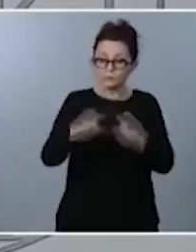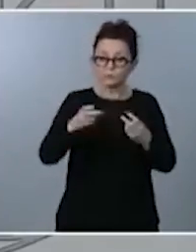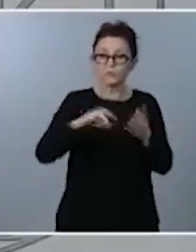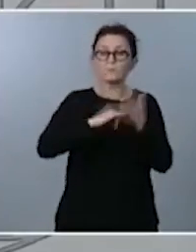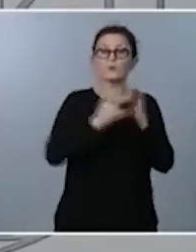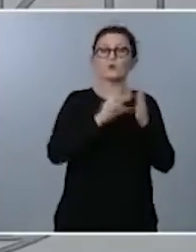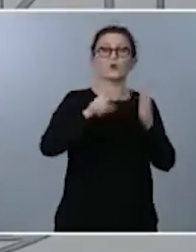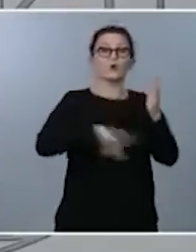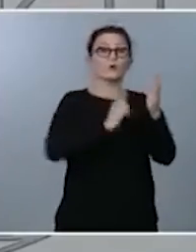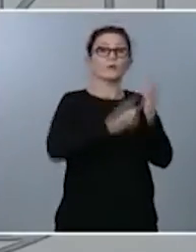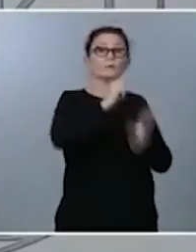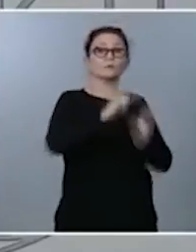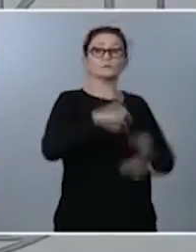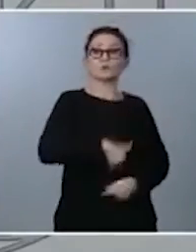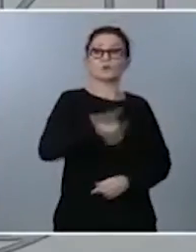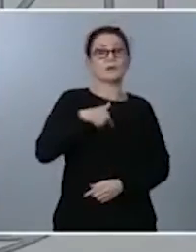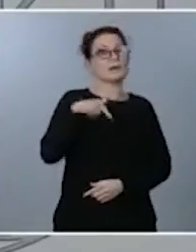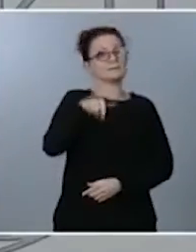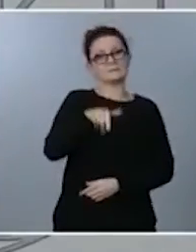de presupuestos generales del Estado